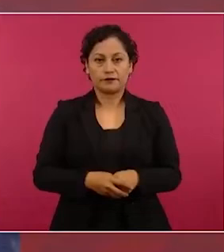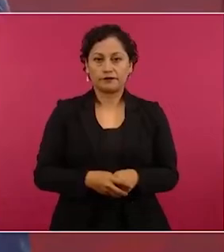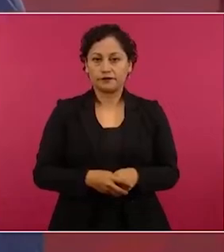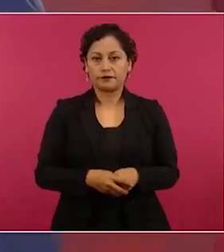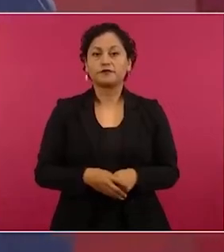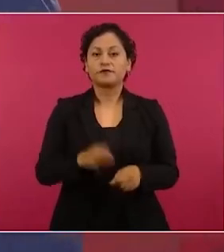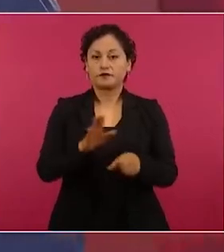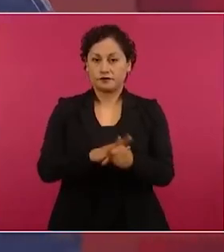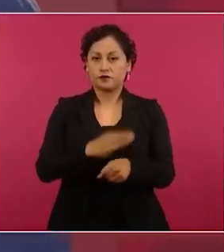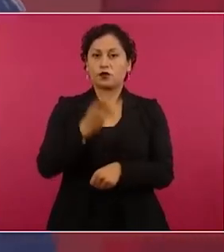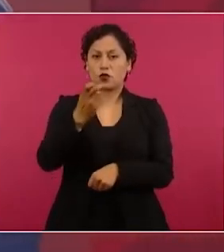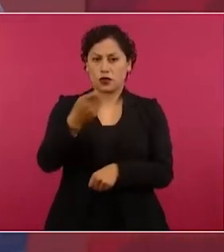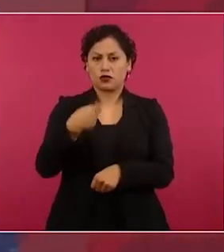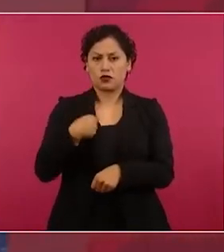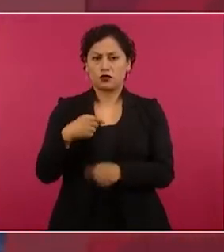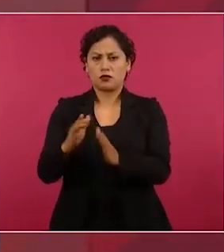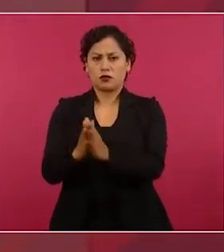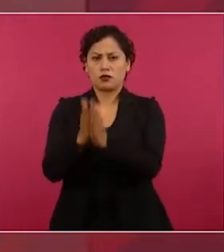¿por qué testaron?